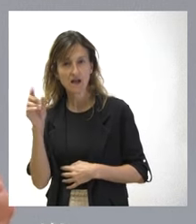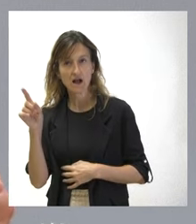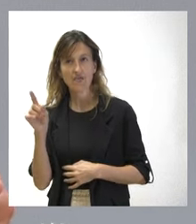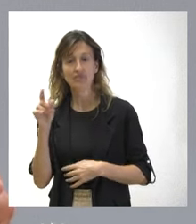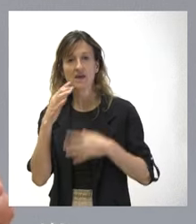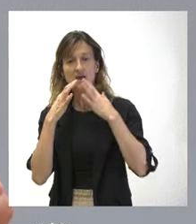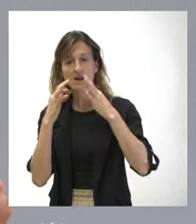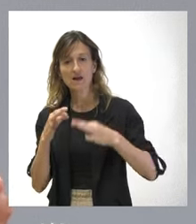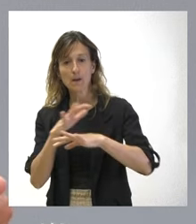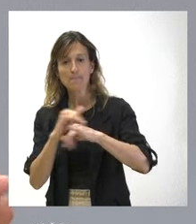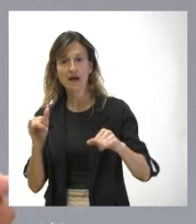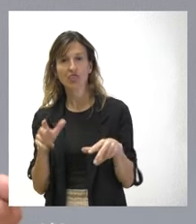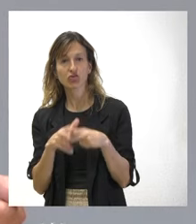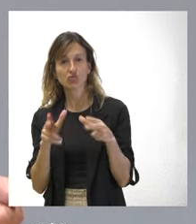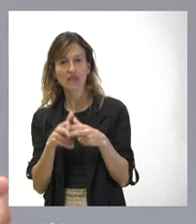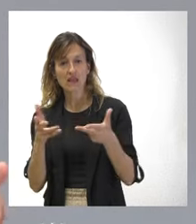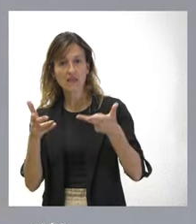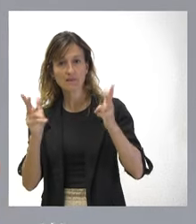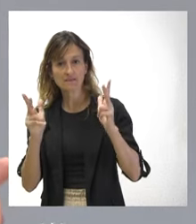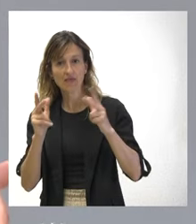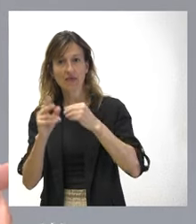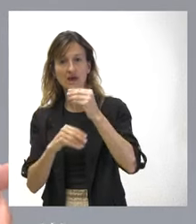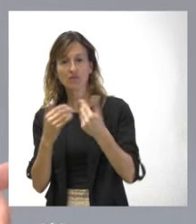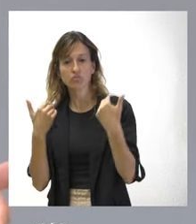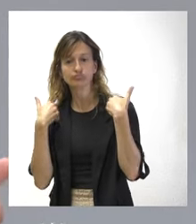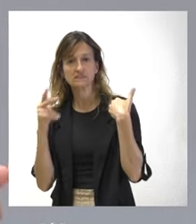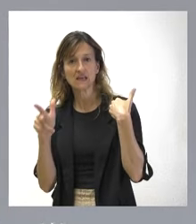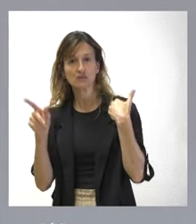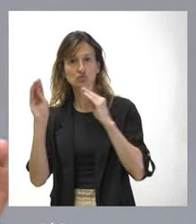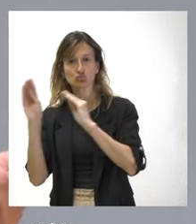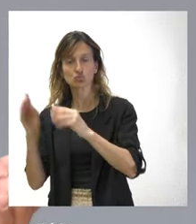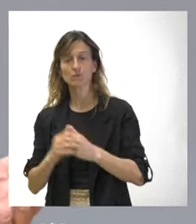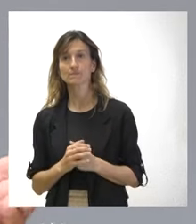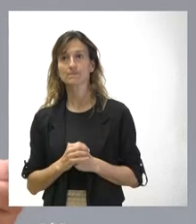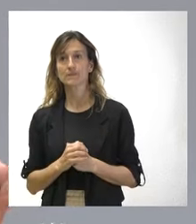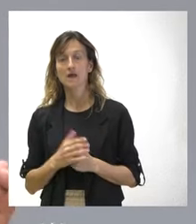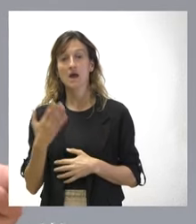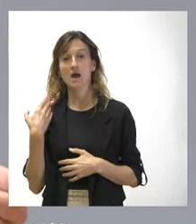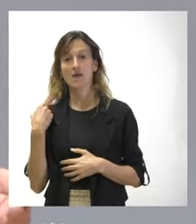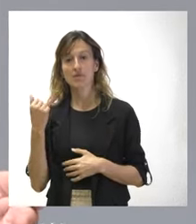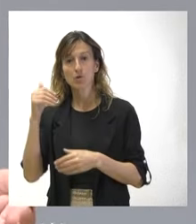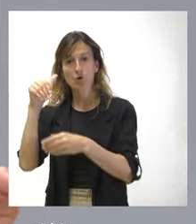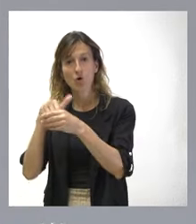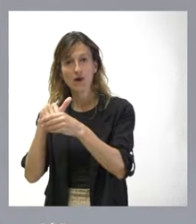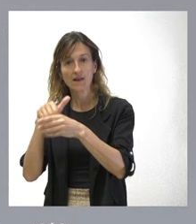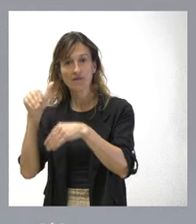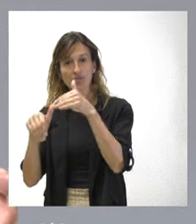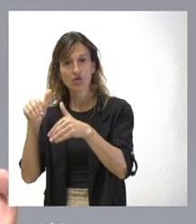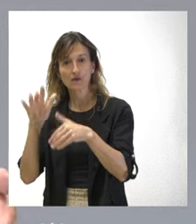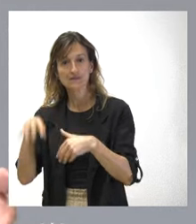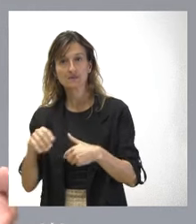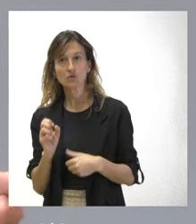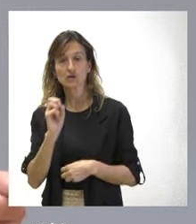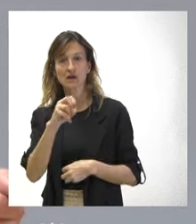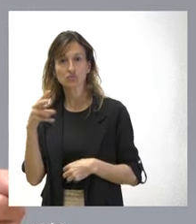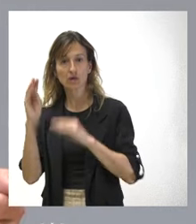garantizan la paz social, la libertad y el ejercicio efectivo de sus derechos. Hace poco hemos tenido elecciones en Cataluña con los resultados